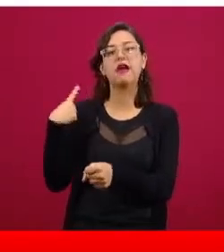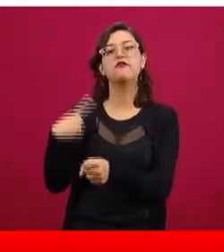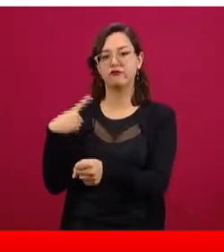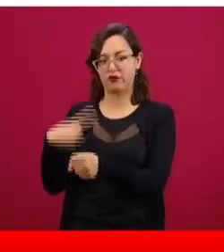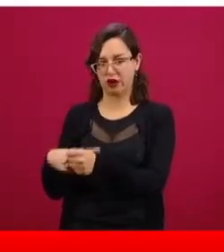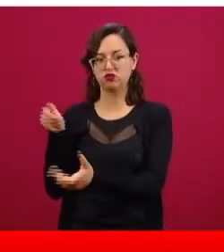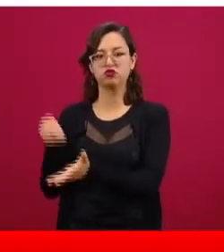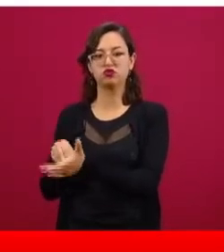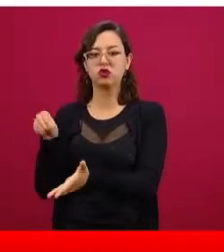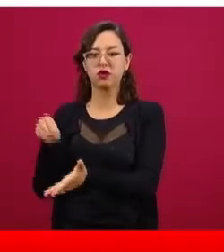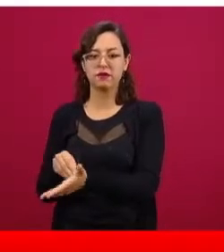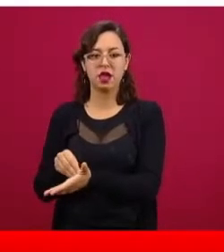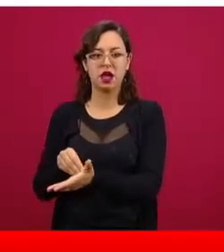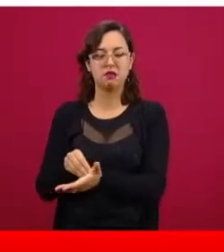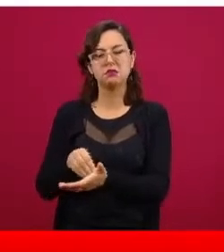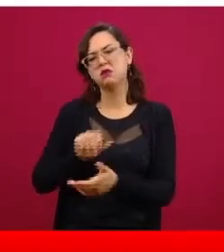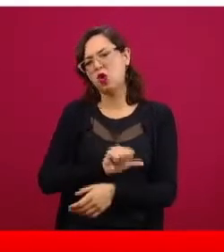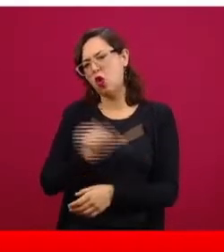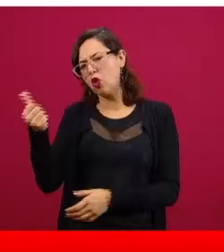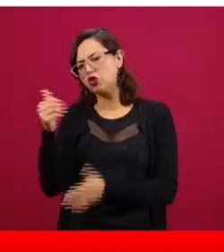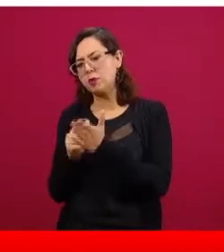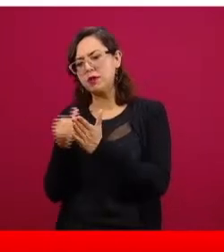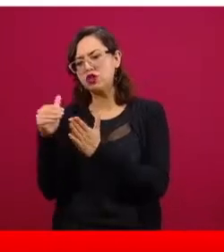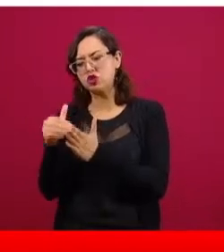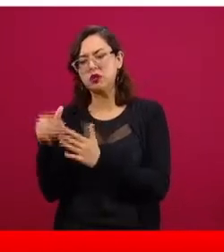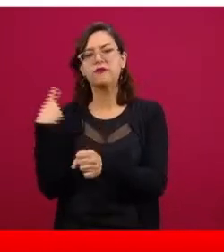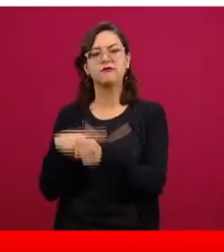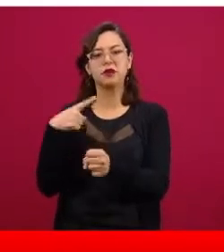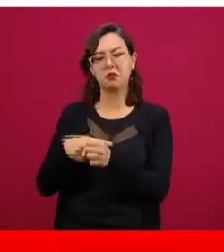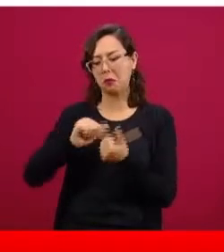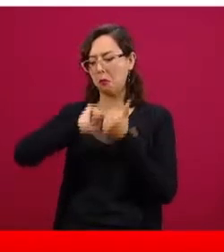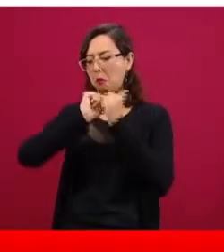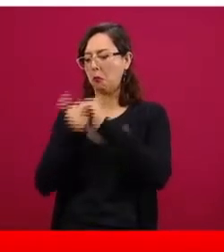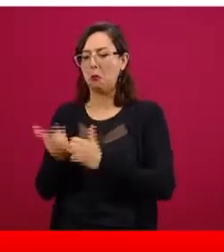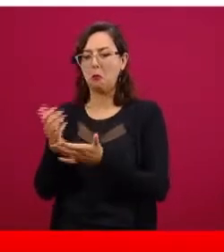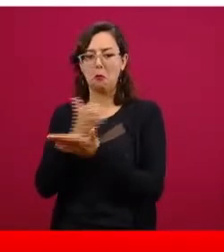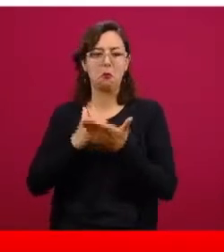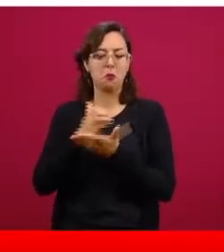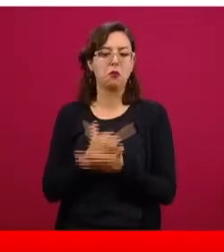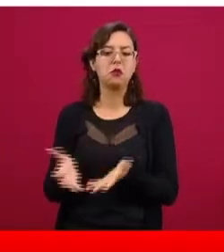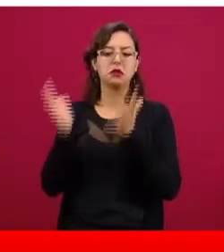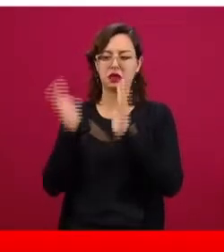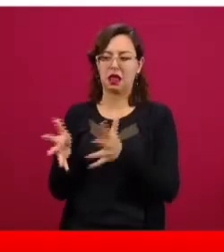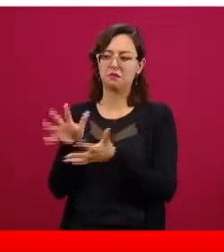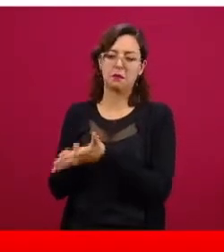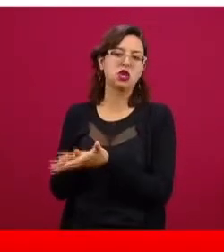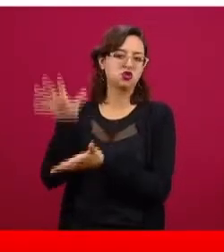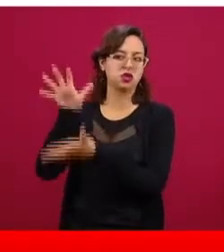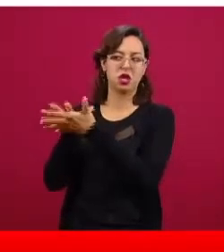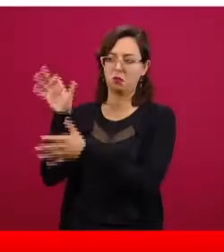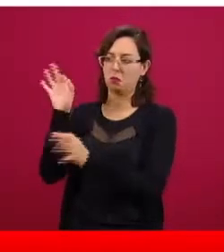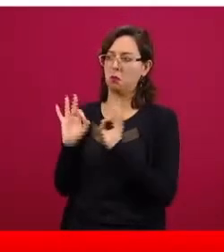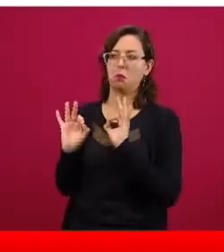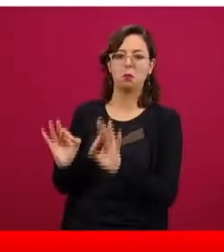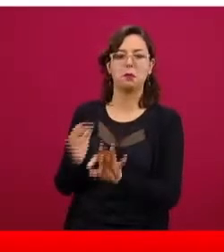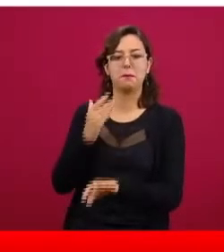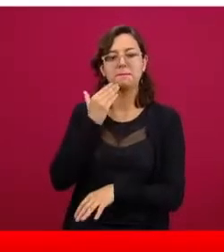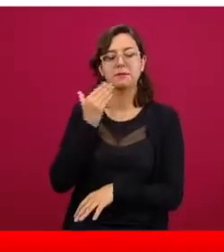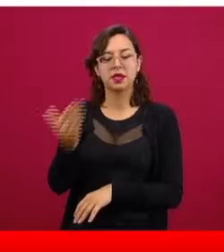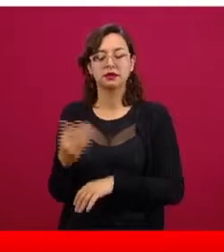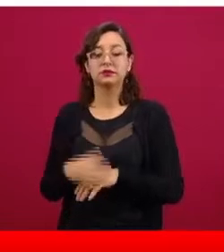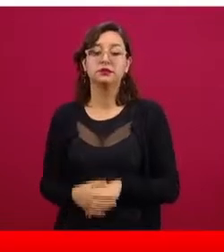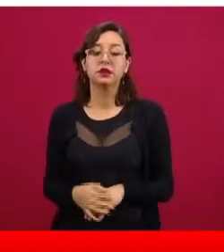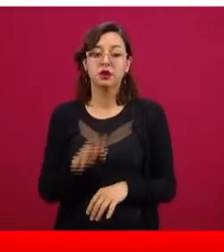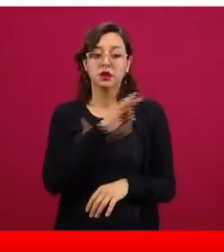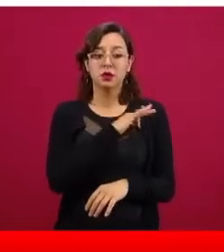el resto son personas que tuvieron la enfermedad y se han recuperado en su enorme mayoría. Y lo que se ve en las